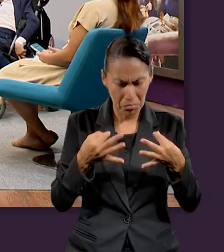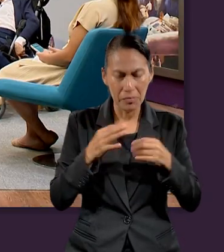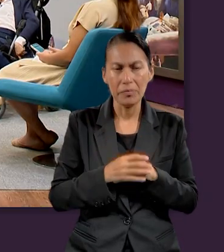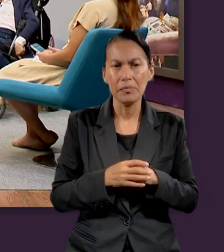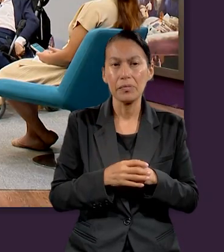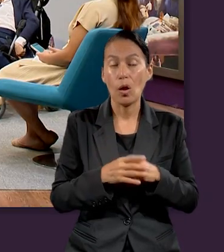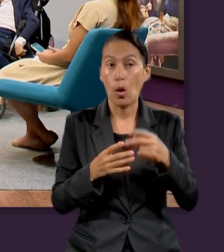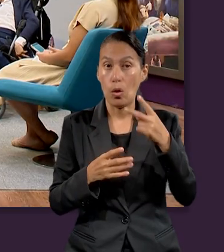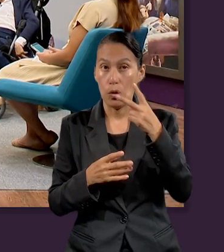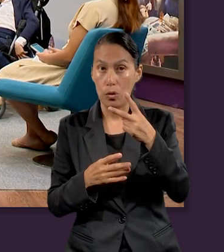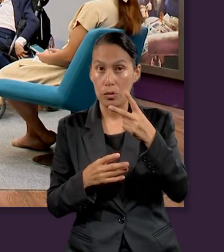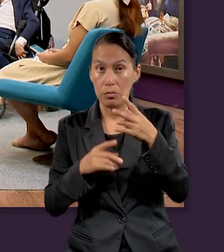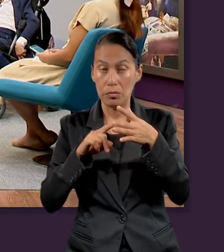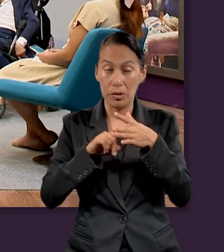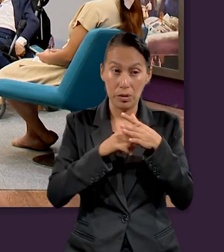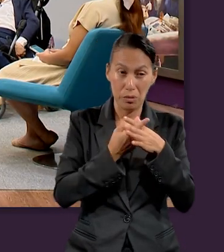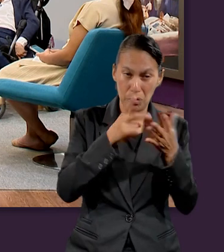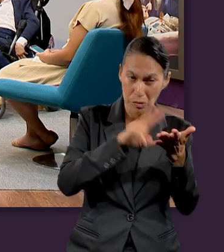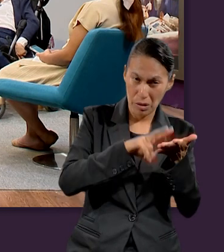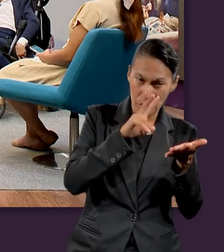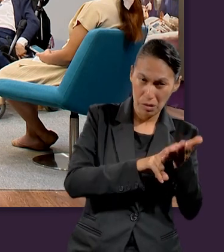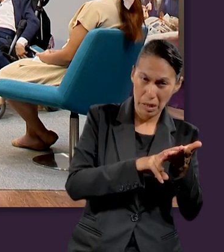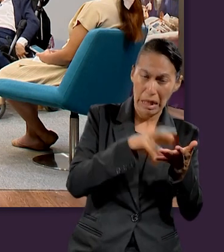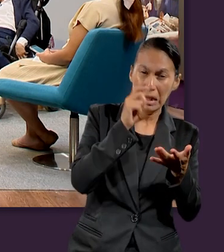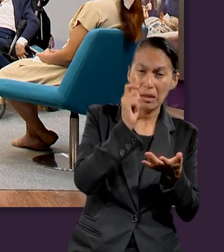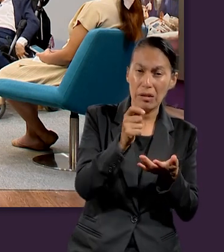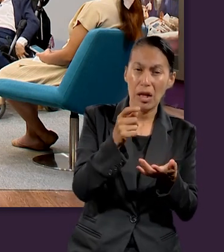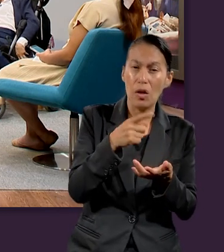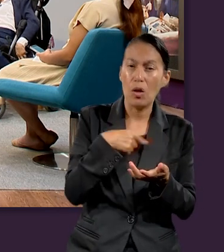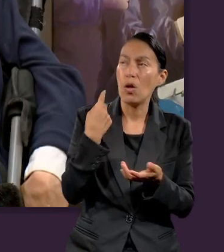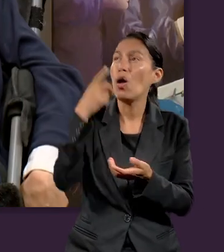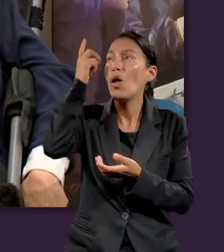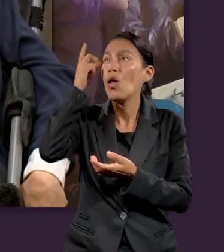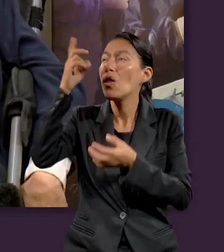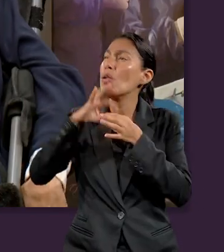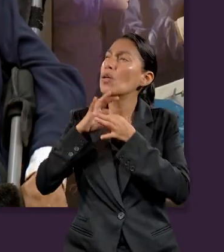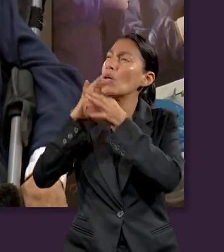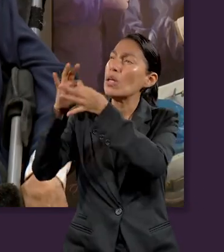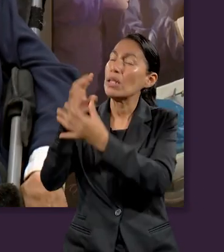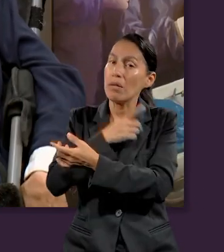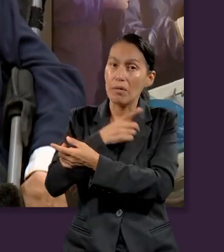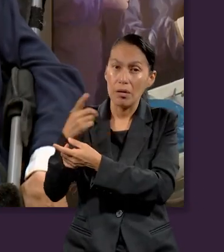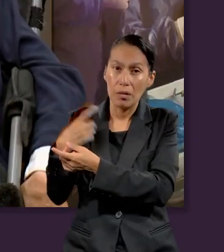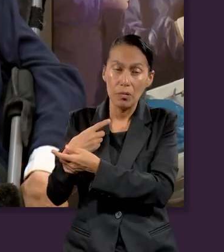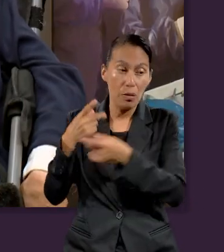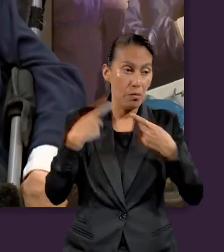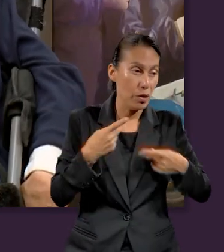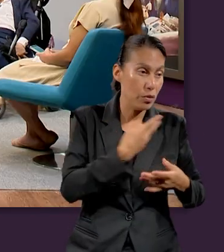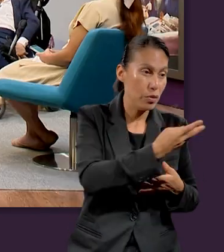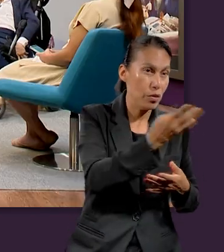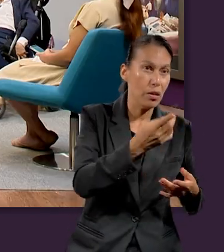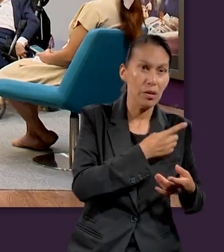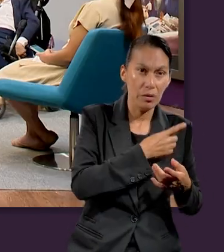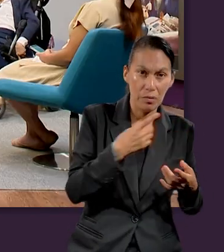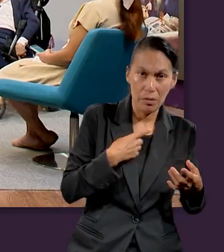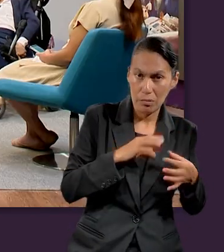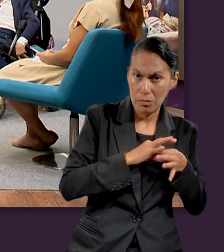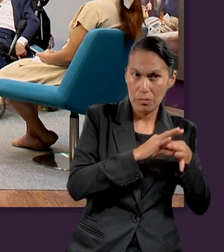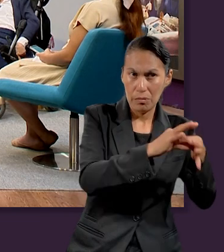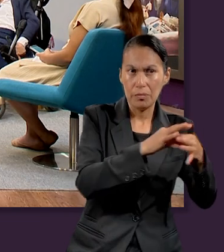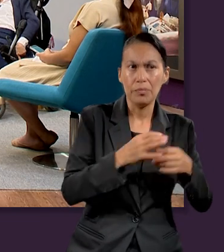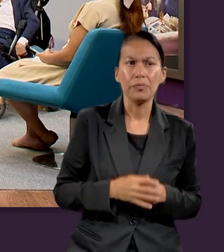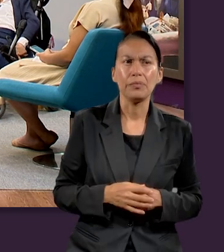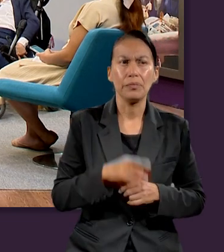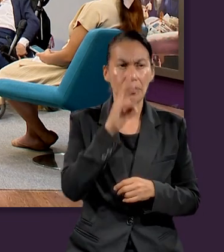de que, pues esos dos principios tienen que ver con nuestro deber hacia Dios y nuestro deber hacia el prójimo.